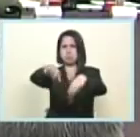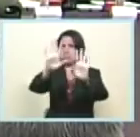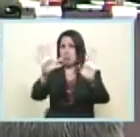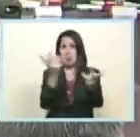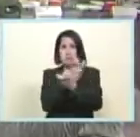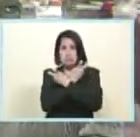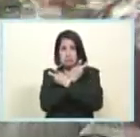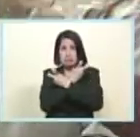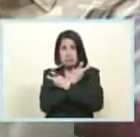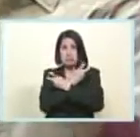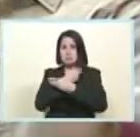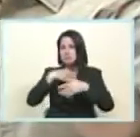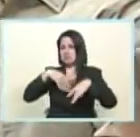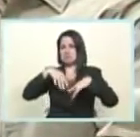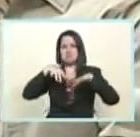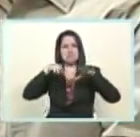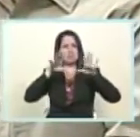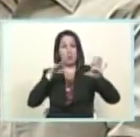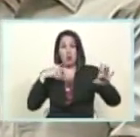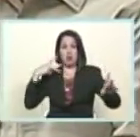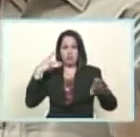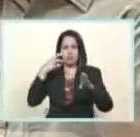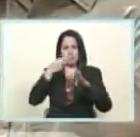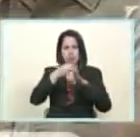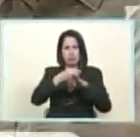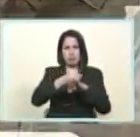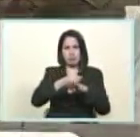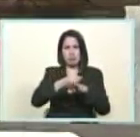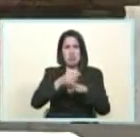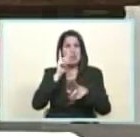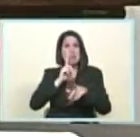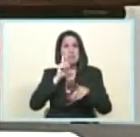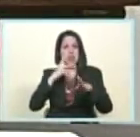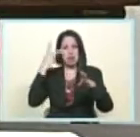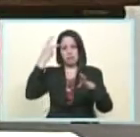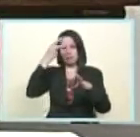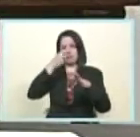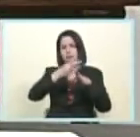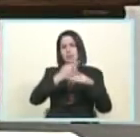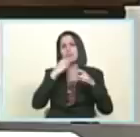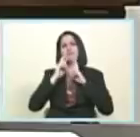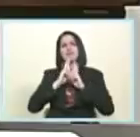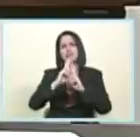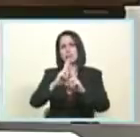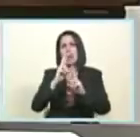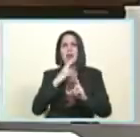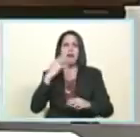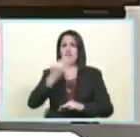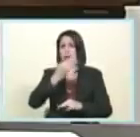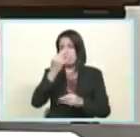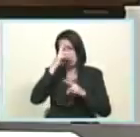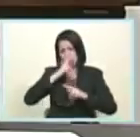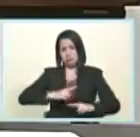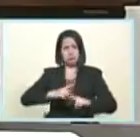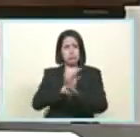bueno para decir una situación difícil el tema de los billetes para el pago en las calles